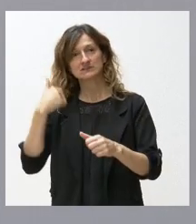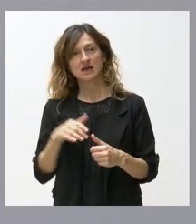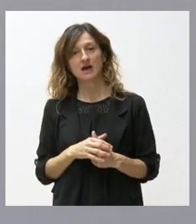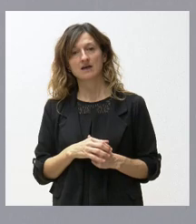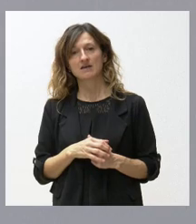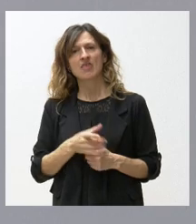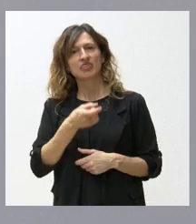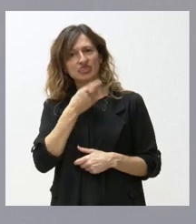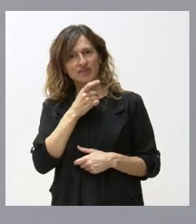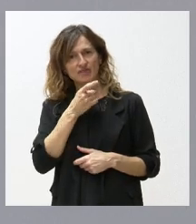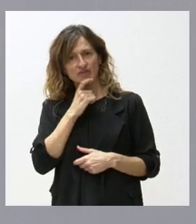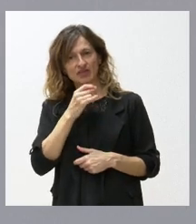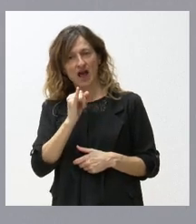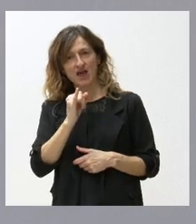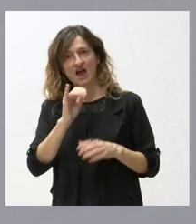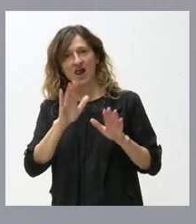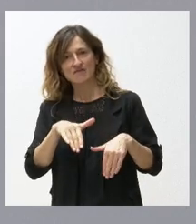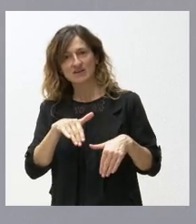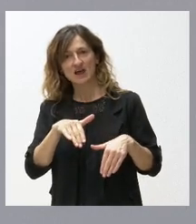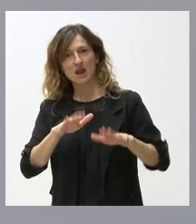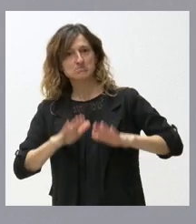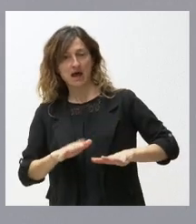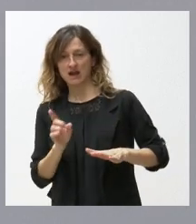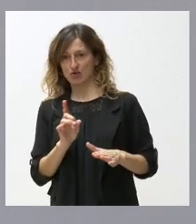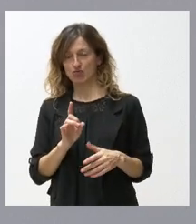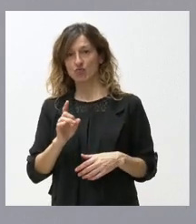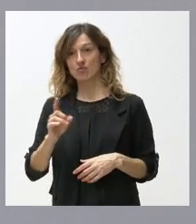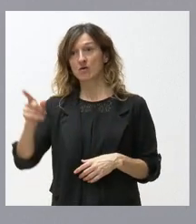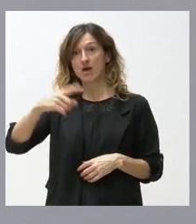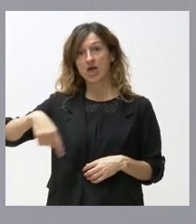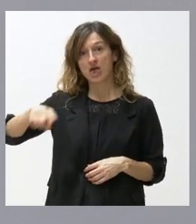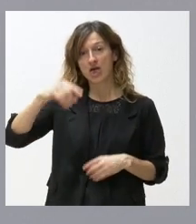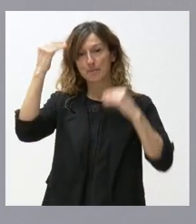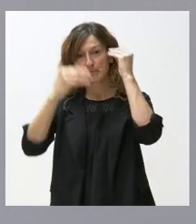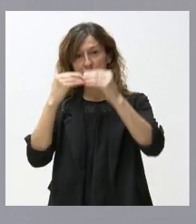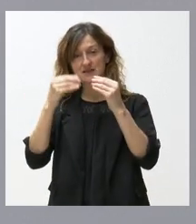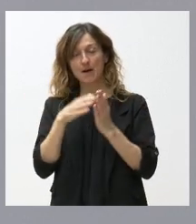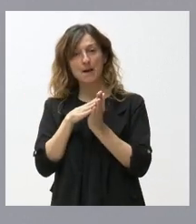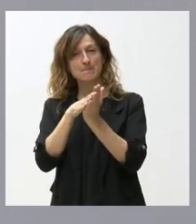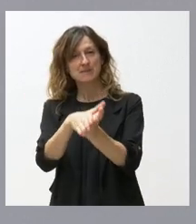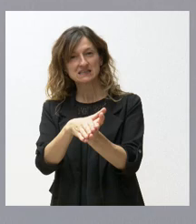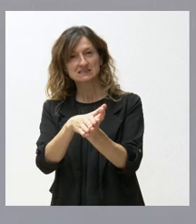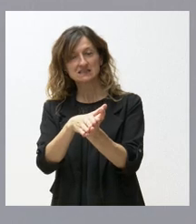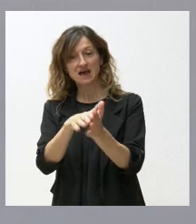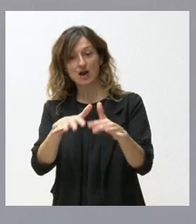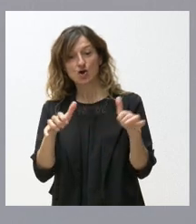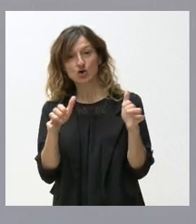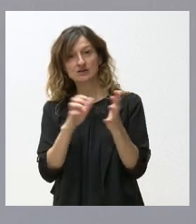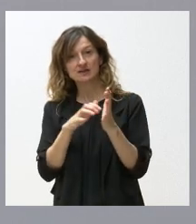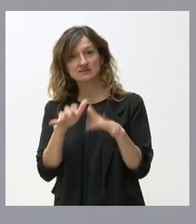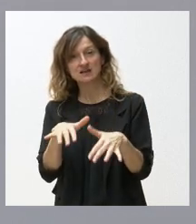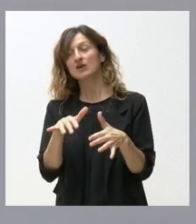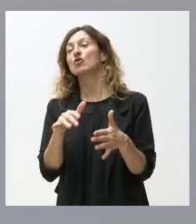ser difícil, por ello vamos a rendirnos de antemano. Muchos pensaron que no íbamos a presentar ante las Cortes de Castilla y León